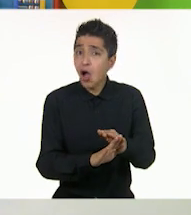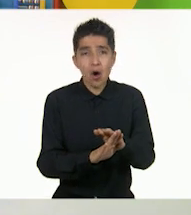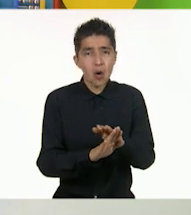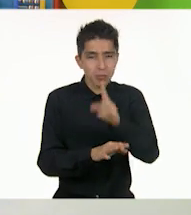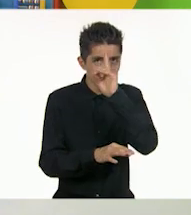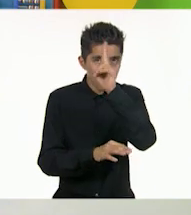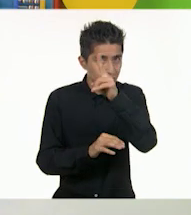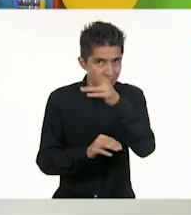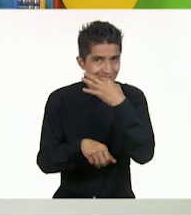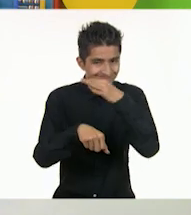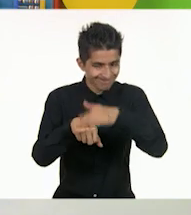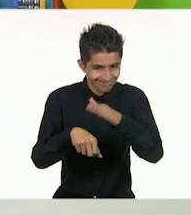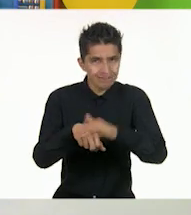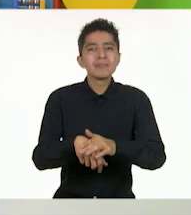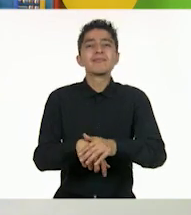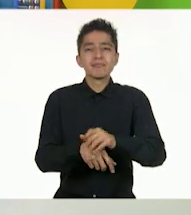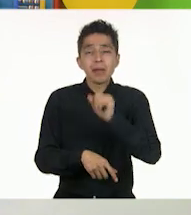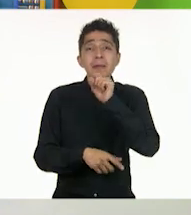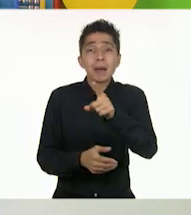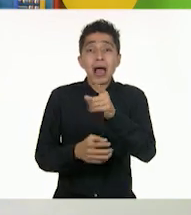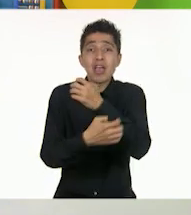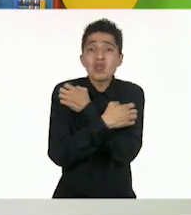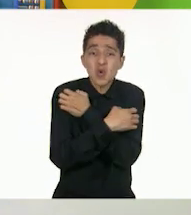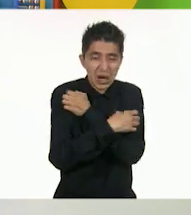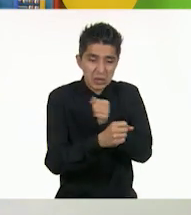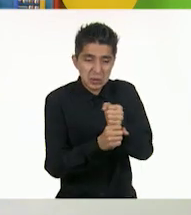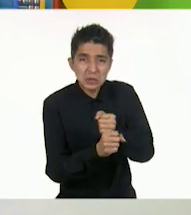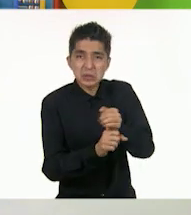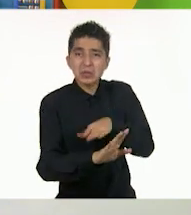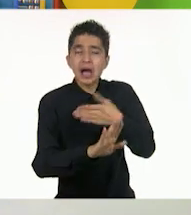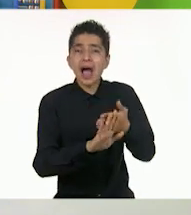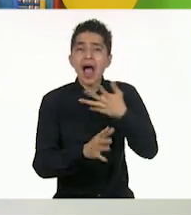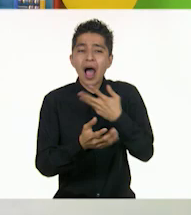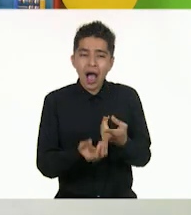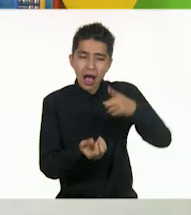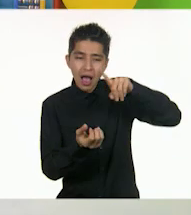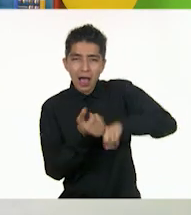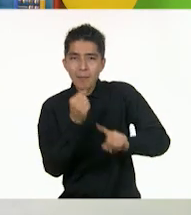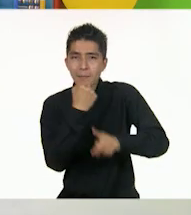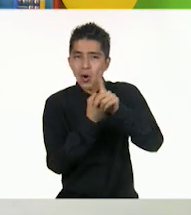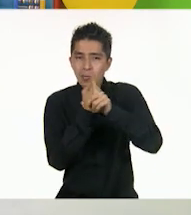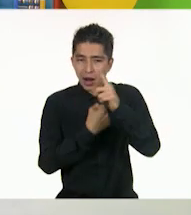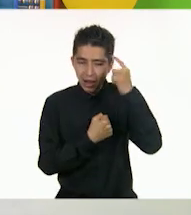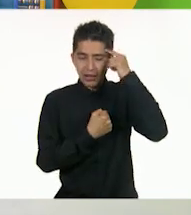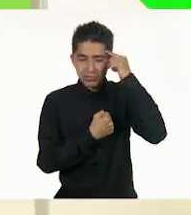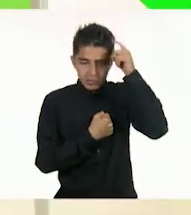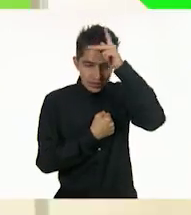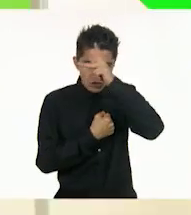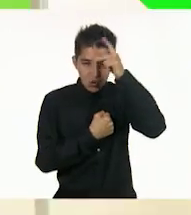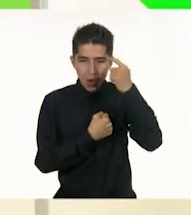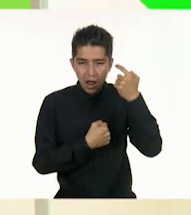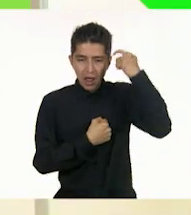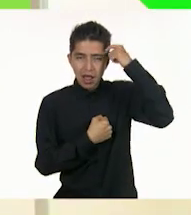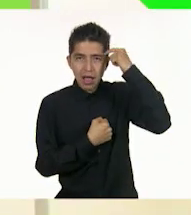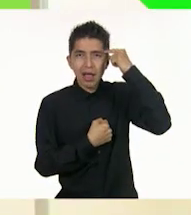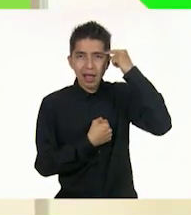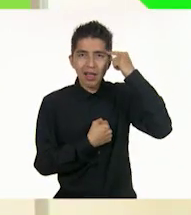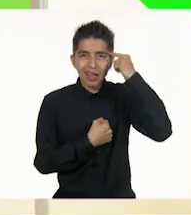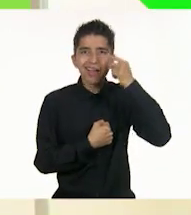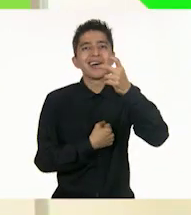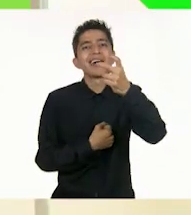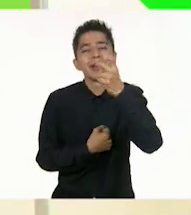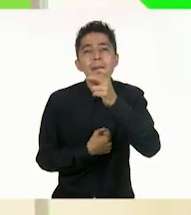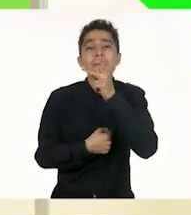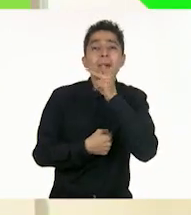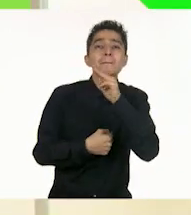sabe que los niños que son educados con golpes desarrollan problemas psicológicos y emocionales. Los padres deben